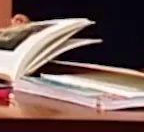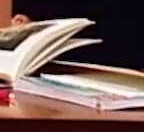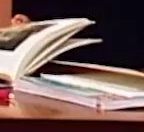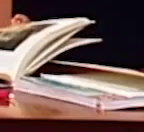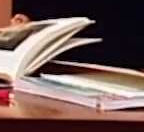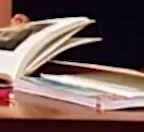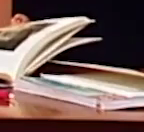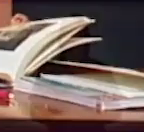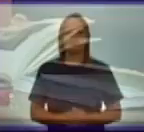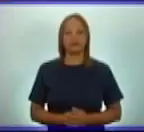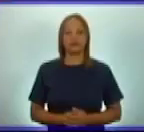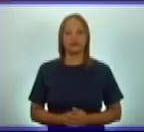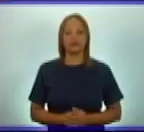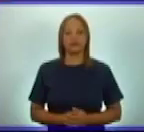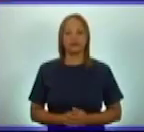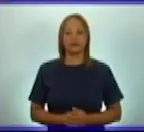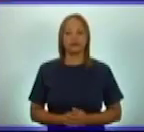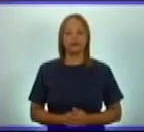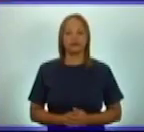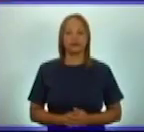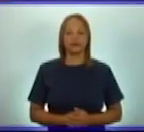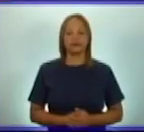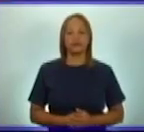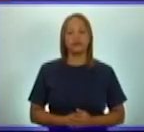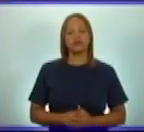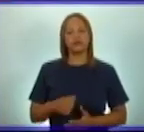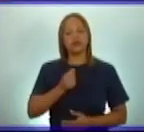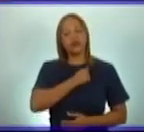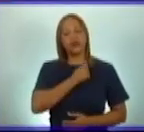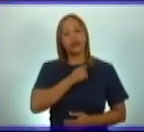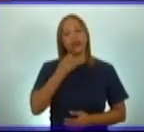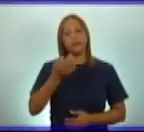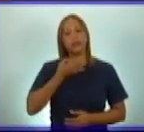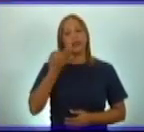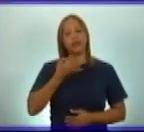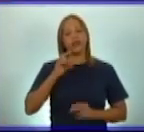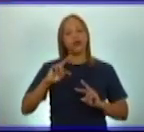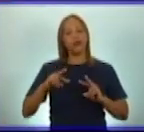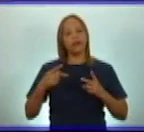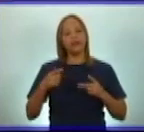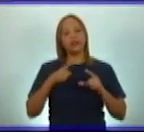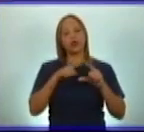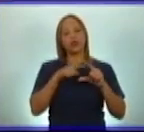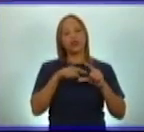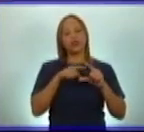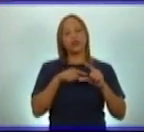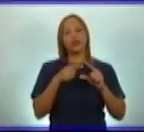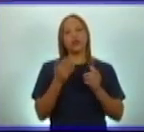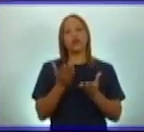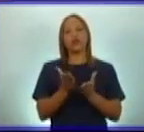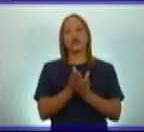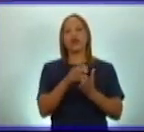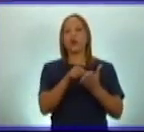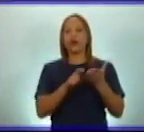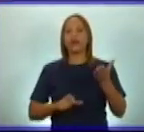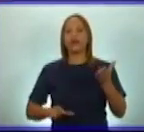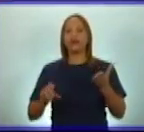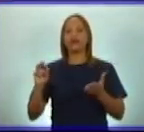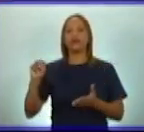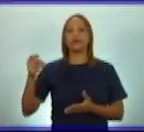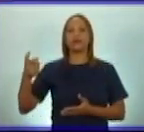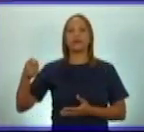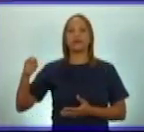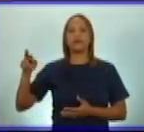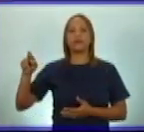Queríamos conversar nuevamente sobre el contenido de los cuadernos martianos. porque,